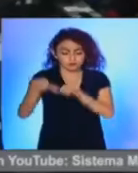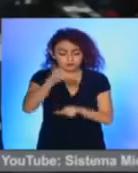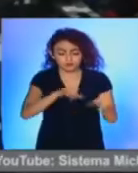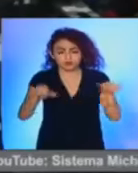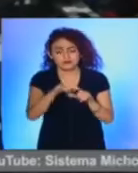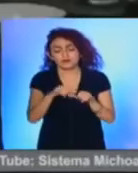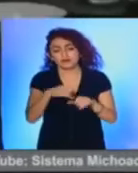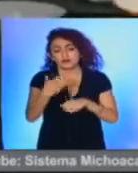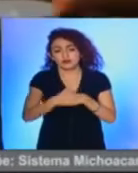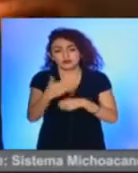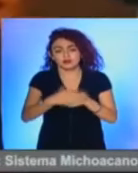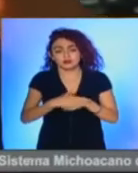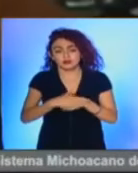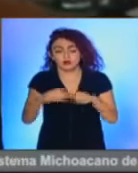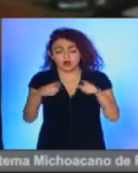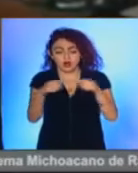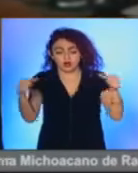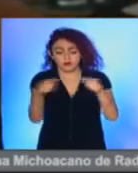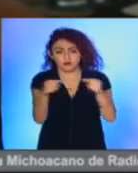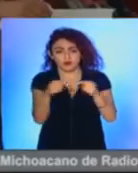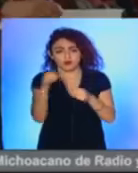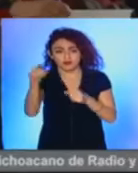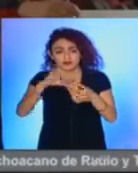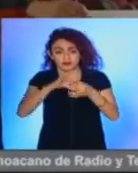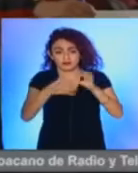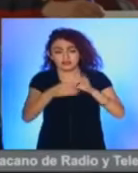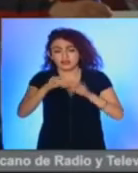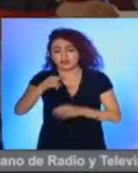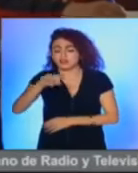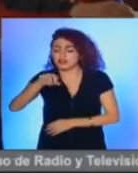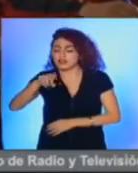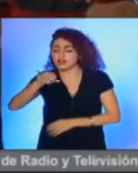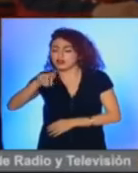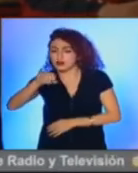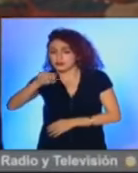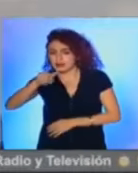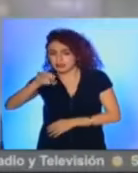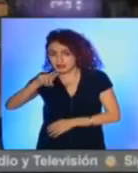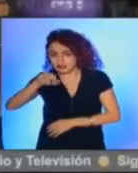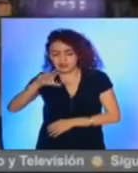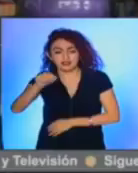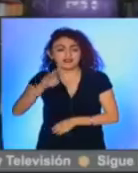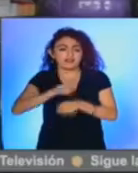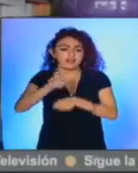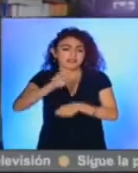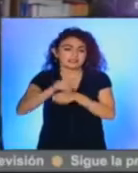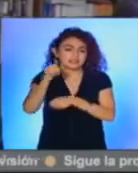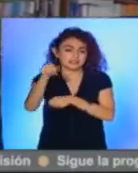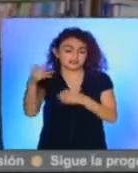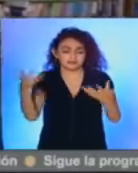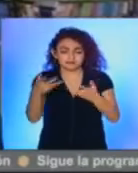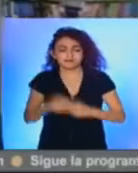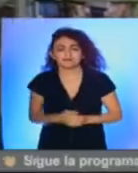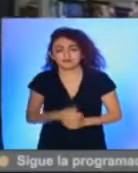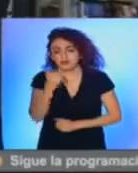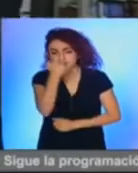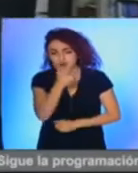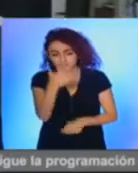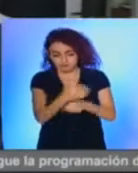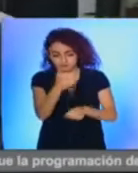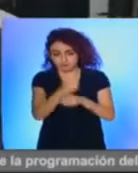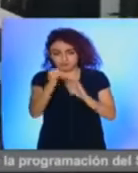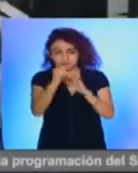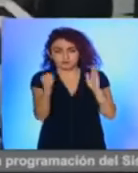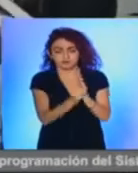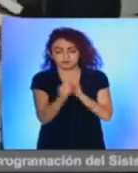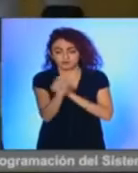a celebrarse en Japón y en la Olimpiada Iberoamericana, a celebrarse en Brasil. El alumno estudió el quinto